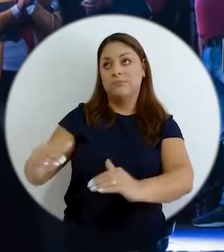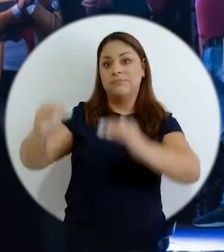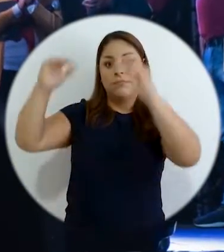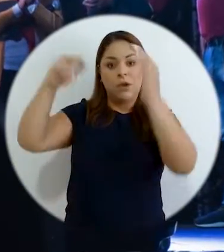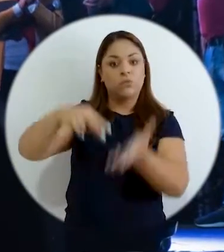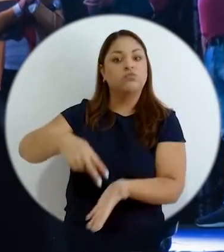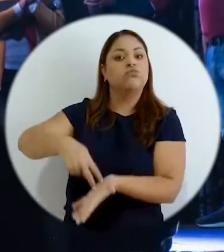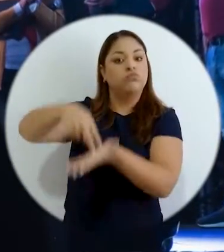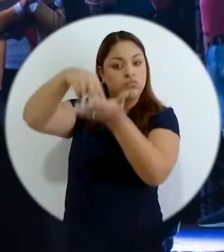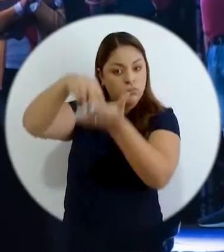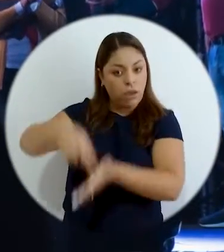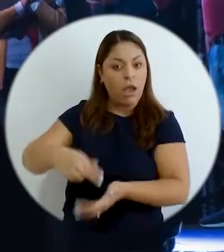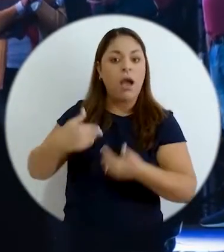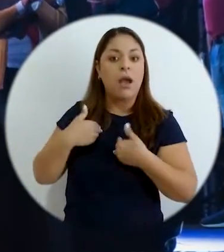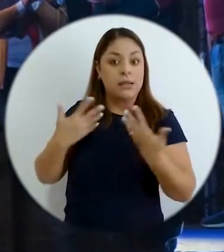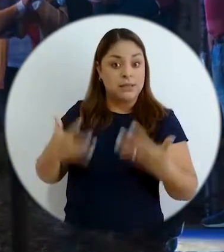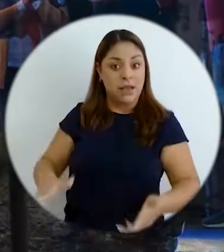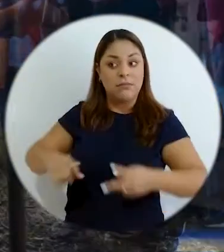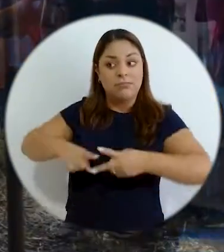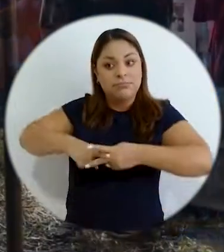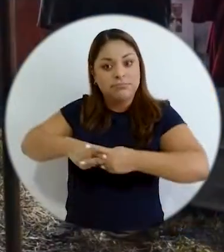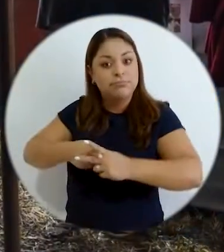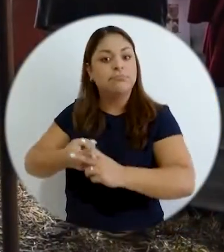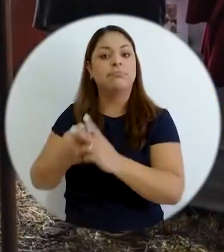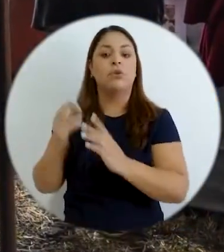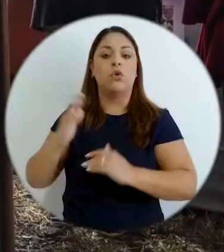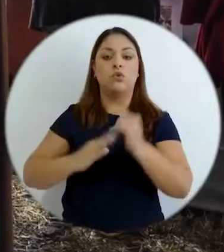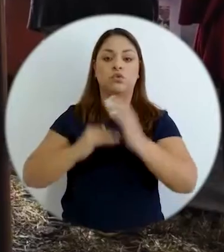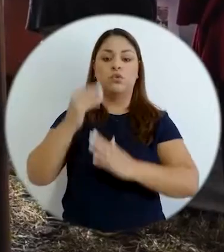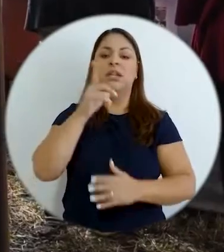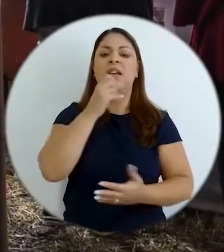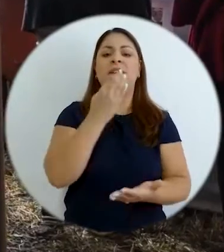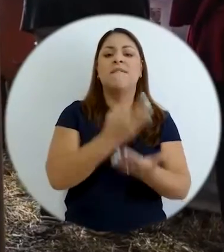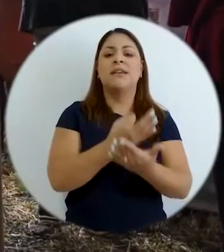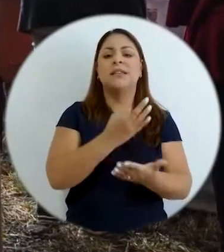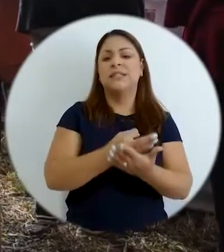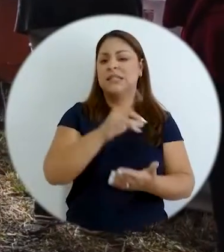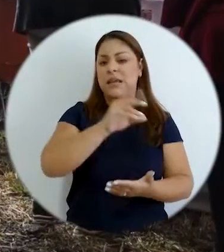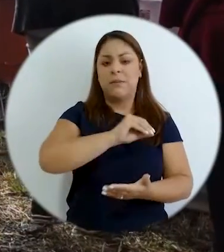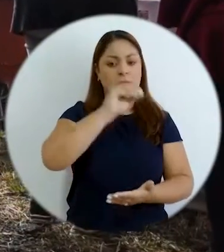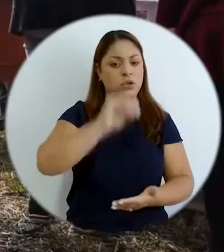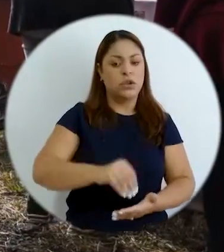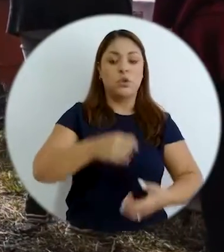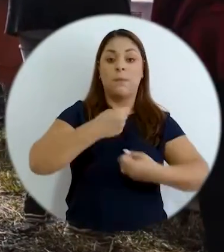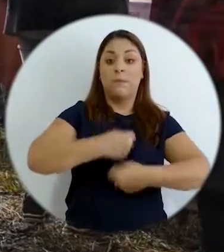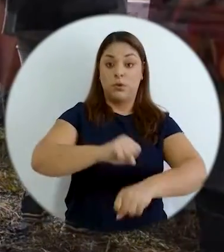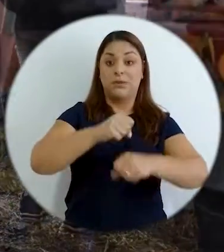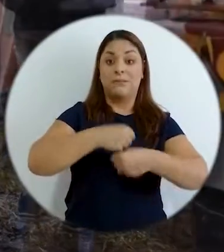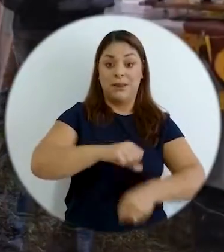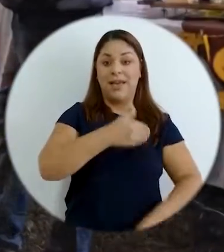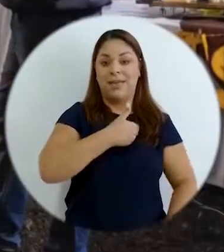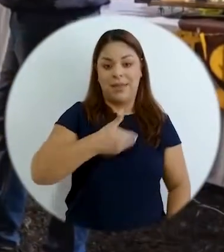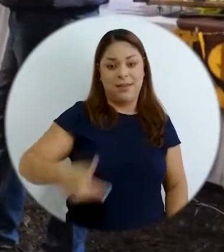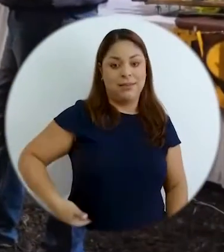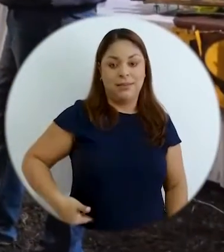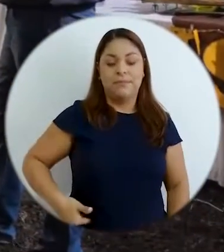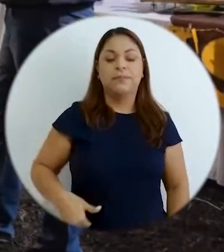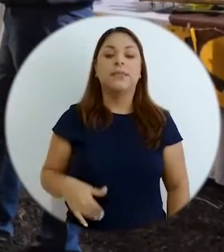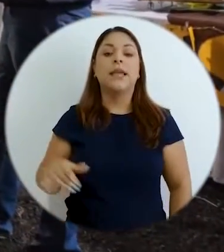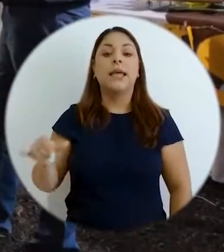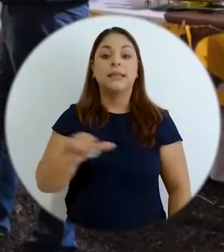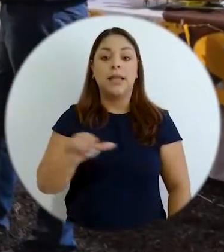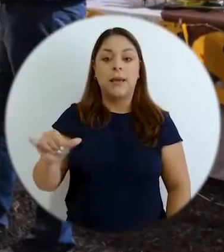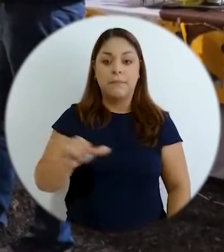moderno dos pisos con ascensorio y todo ya se inició la construcción lo estaba financiando al 100% la municipalidad